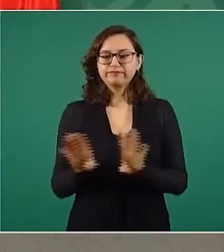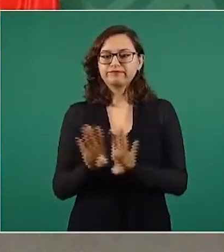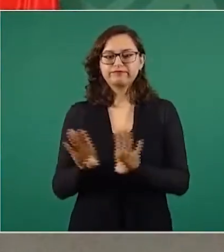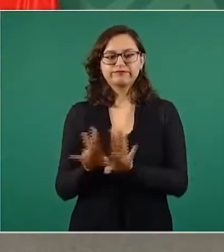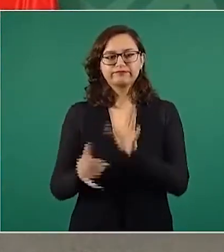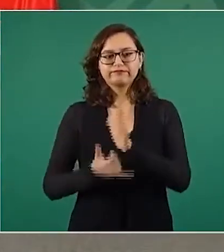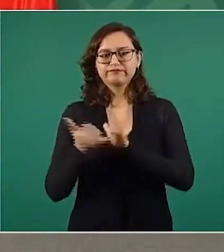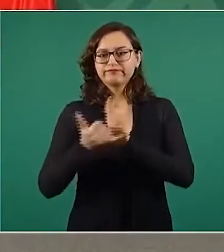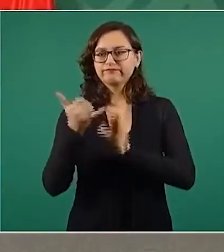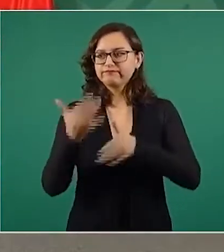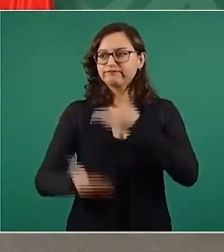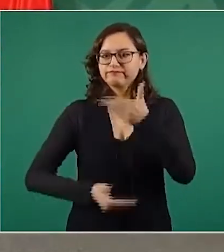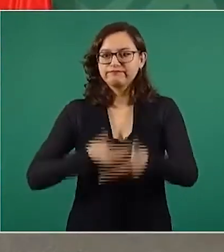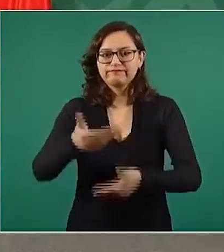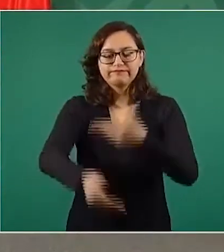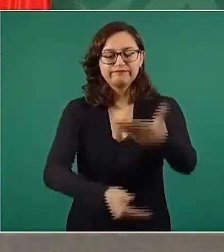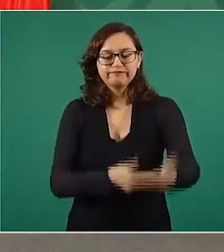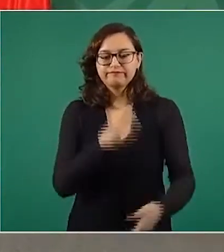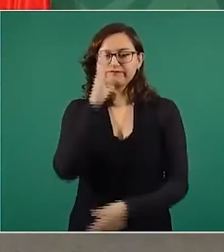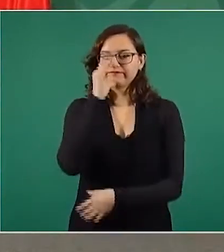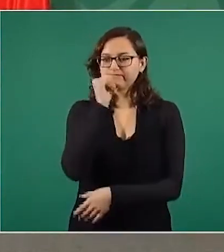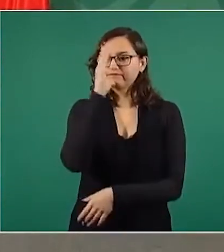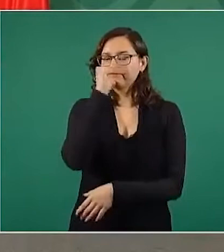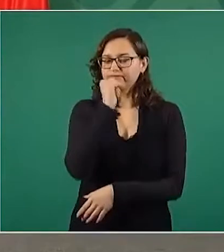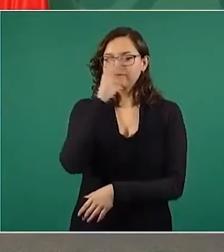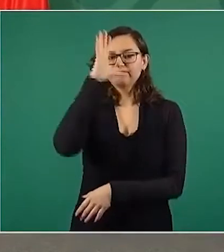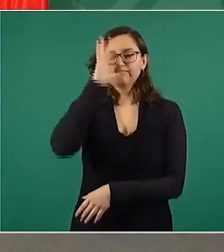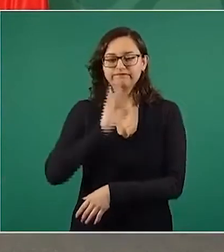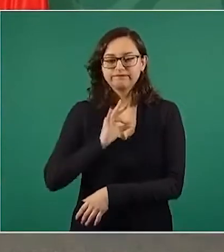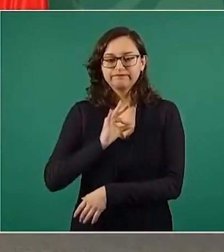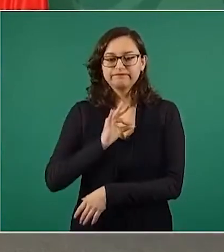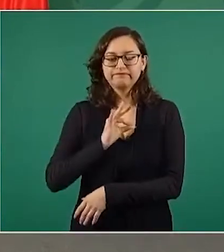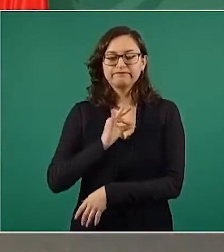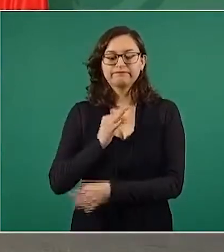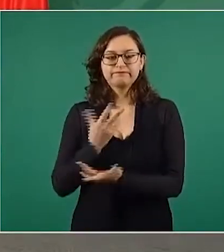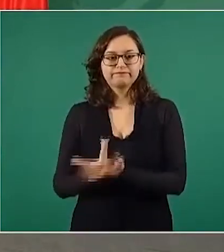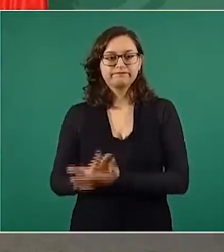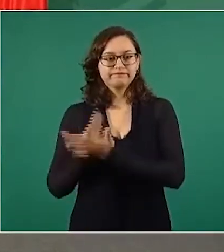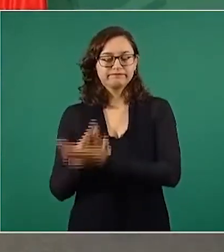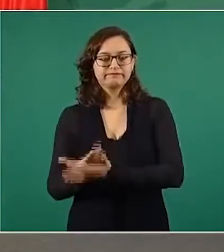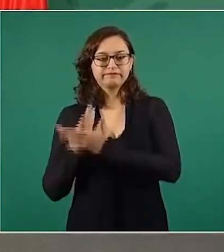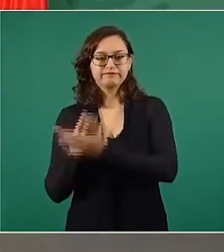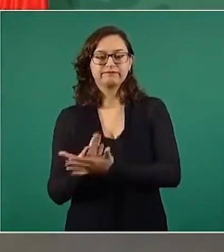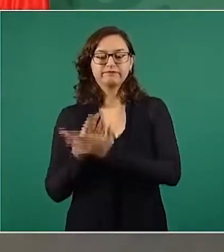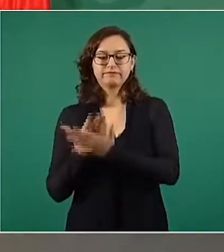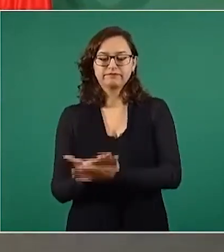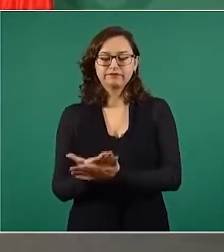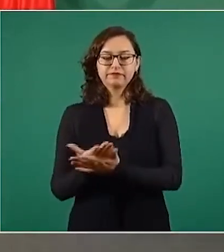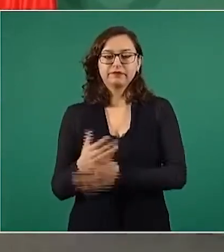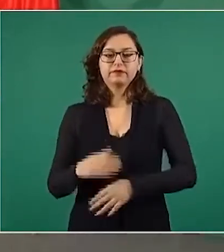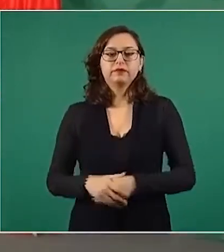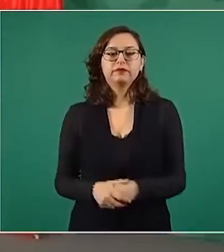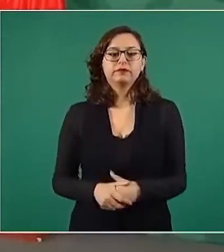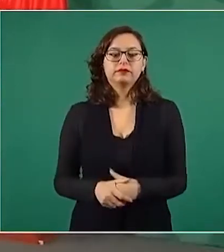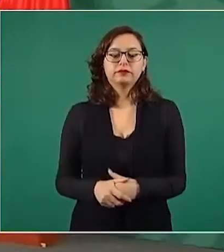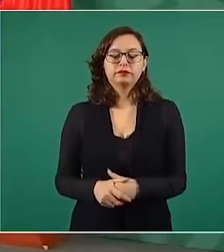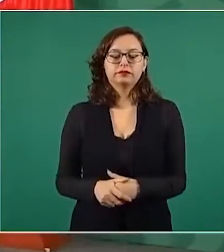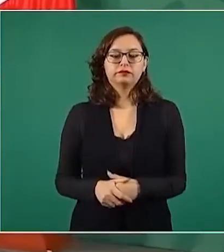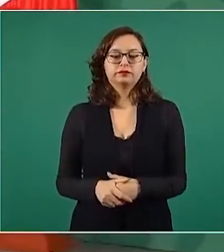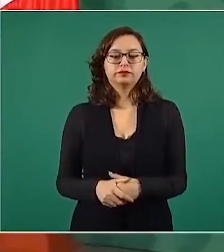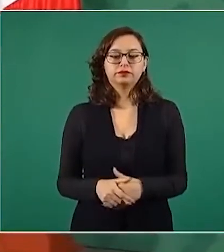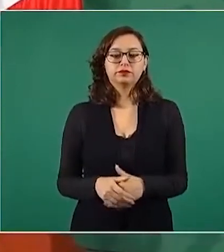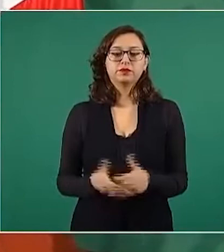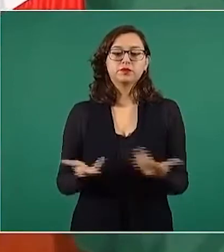desarrollar sus funciones, sus trabajos. Y